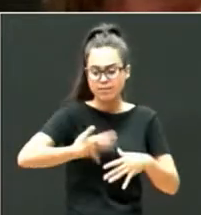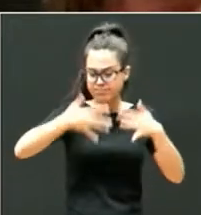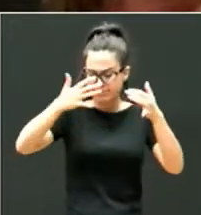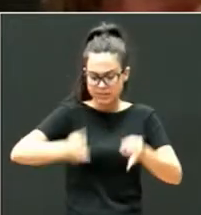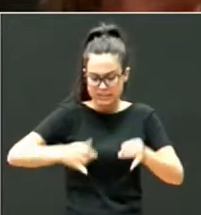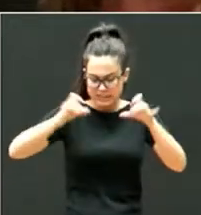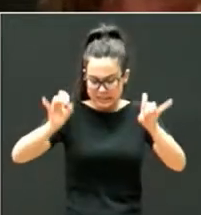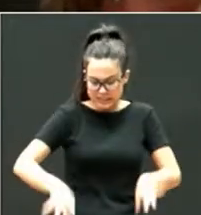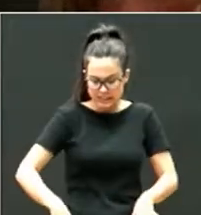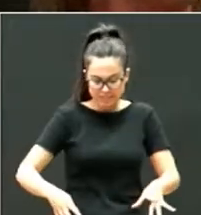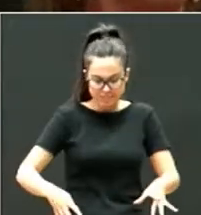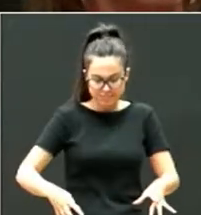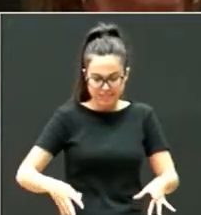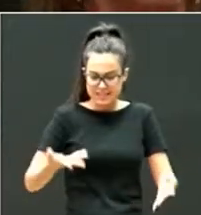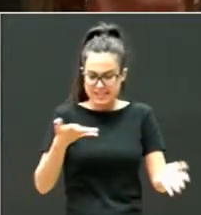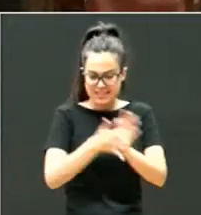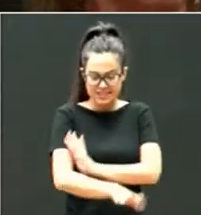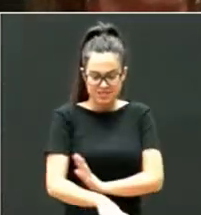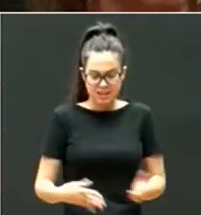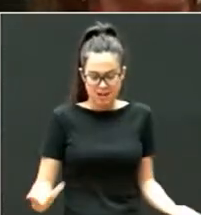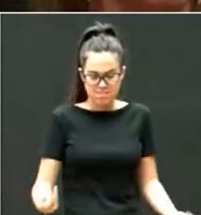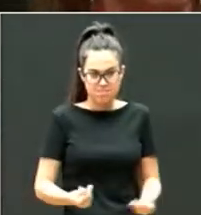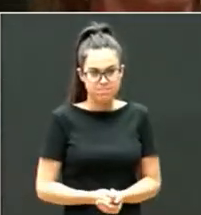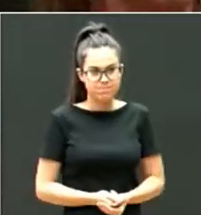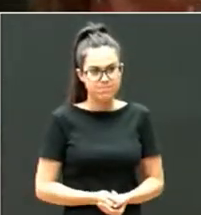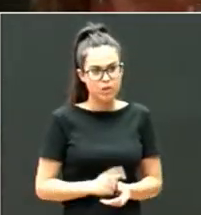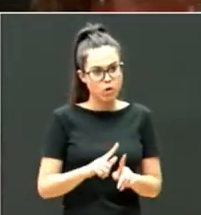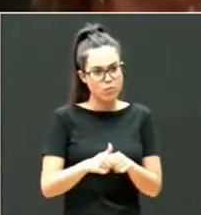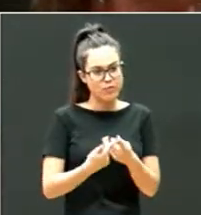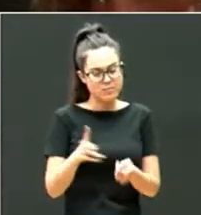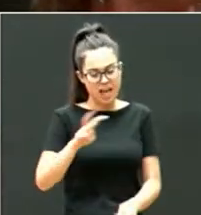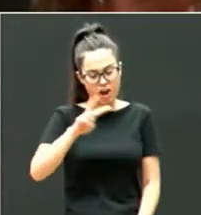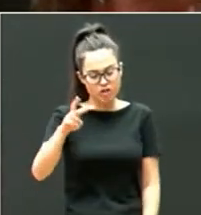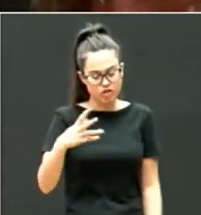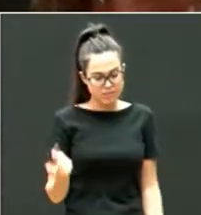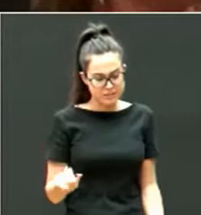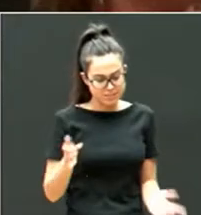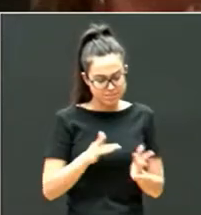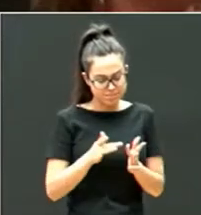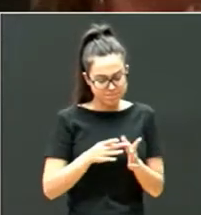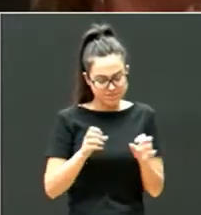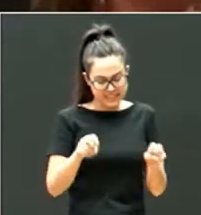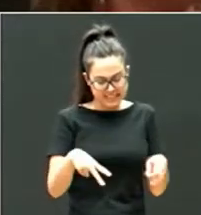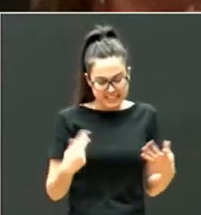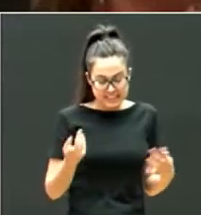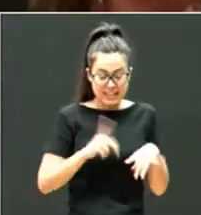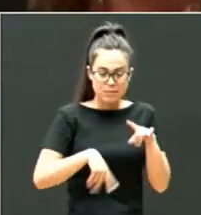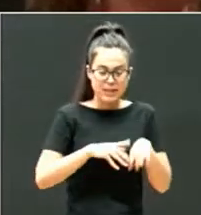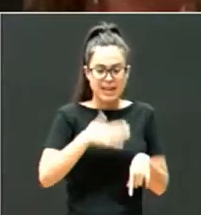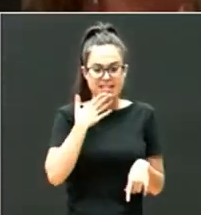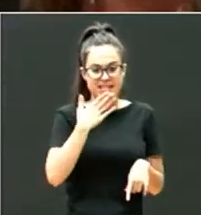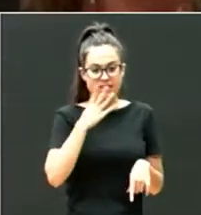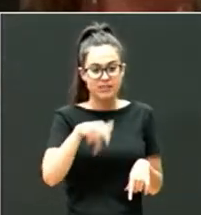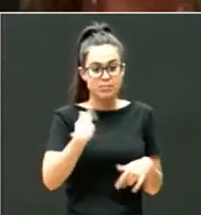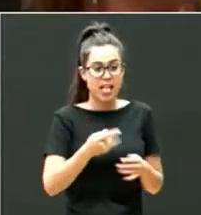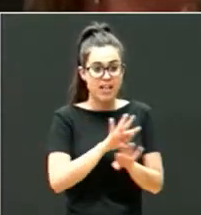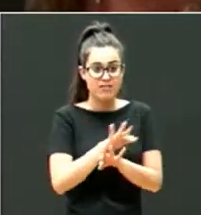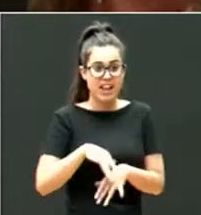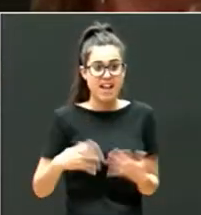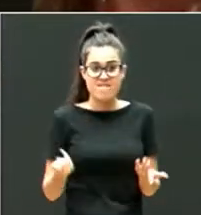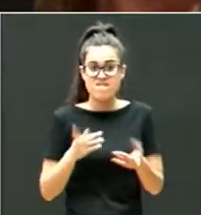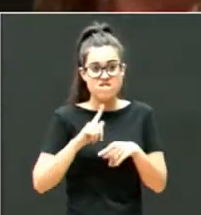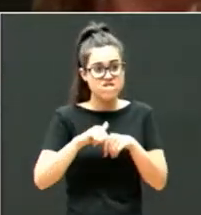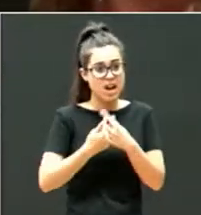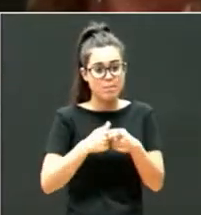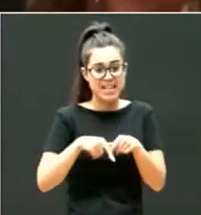otra familia que está más o menos presente, y depende mucho de la edad y tal, pero que es la familia biológica. Y